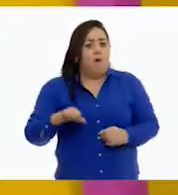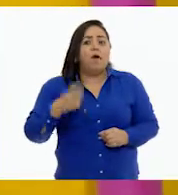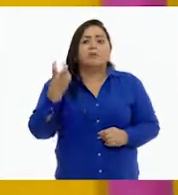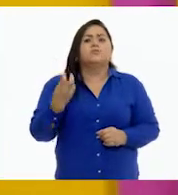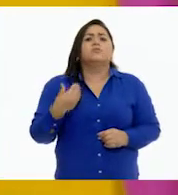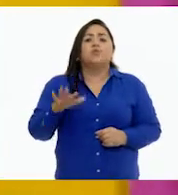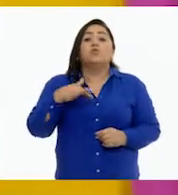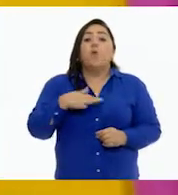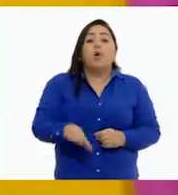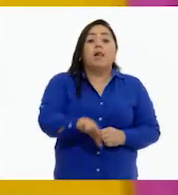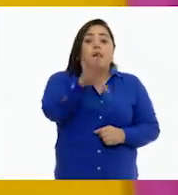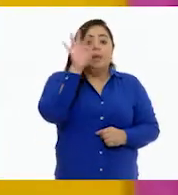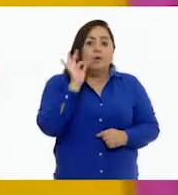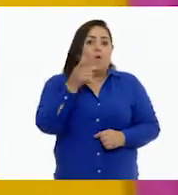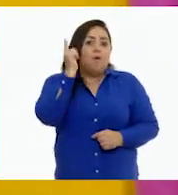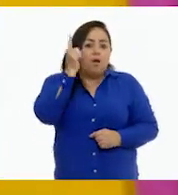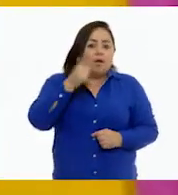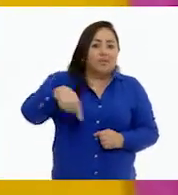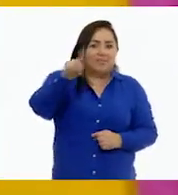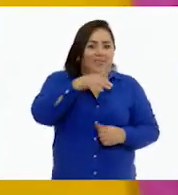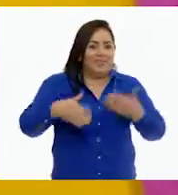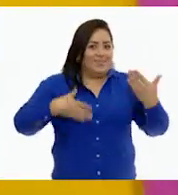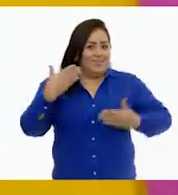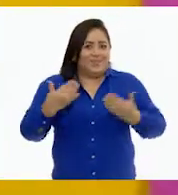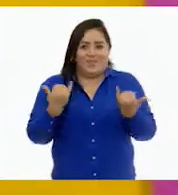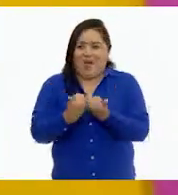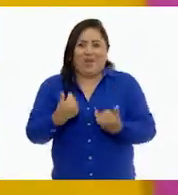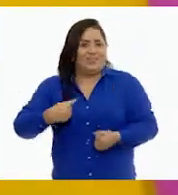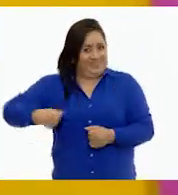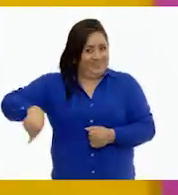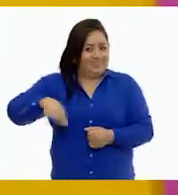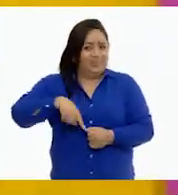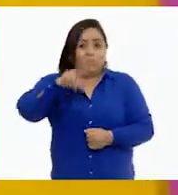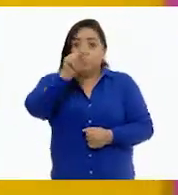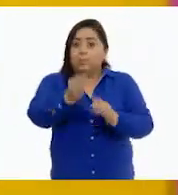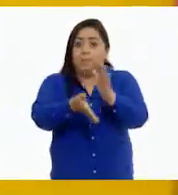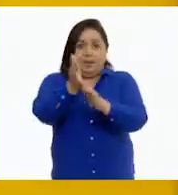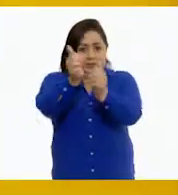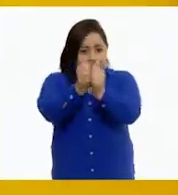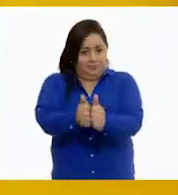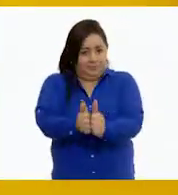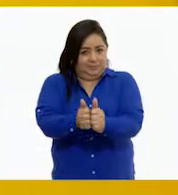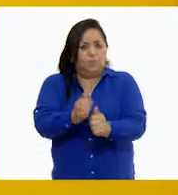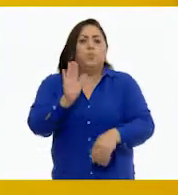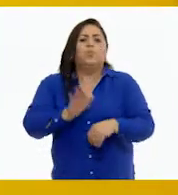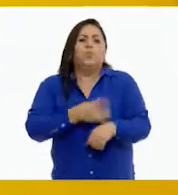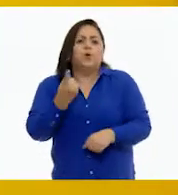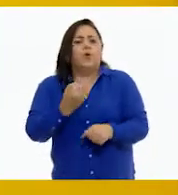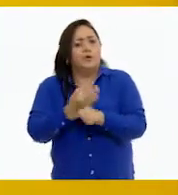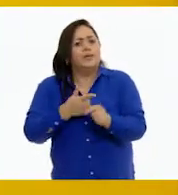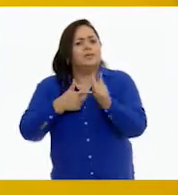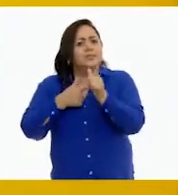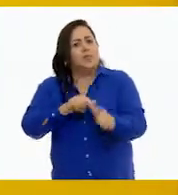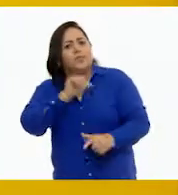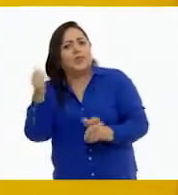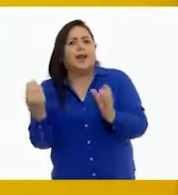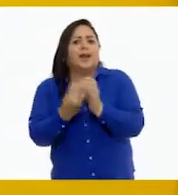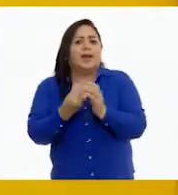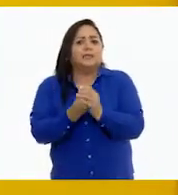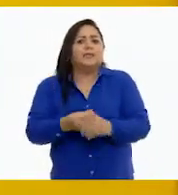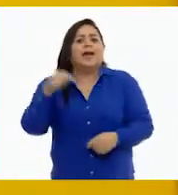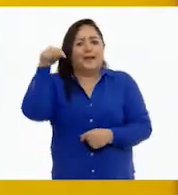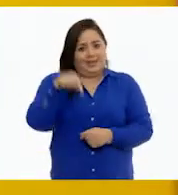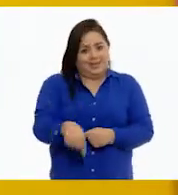Esto fue Yo el hijo. Espero que lo hayan disfrutado tanto como nosotros. No te muevas de tu lugar porque vamos a continuar con la siguiente clase